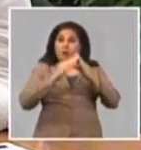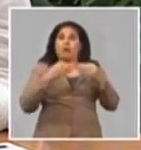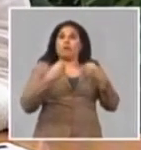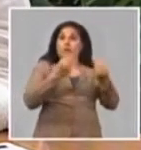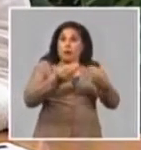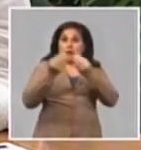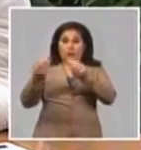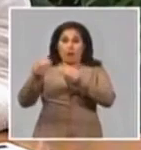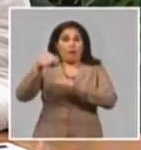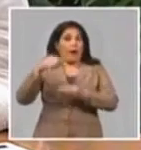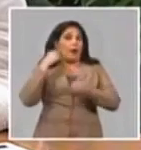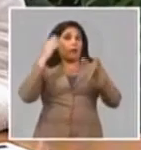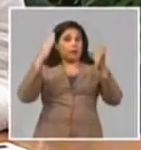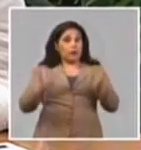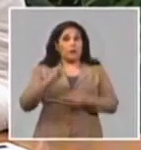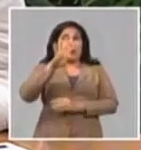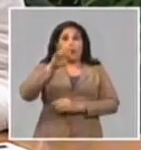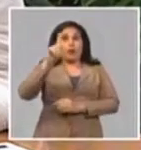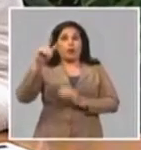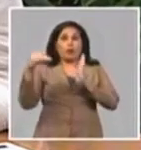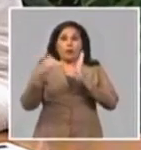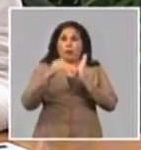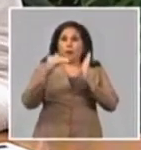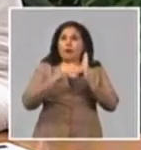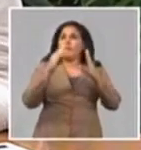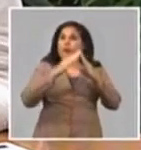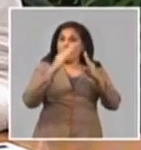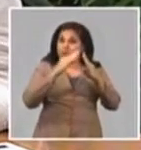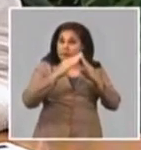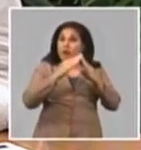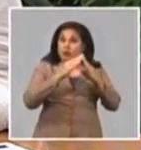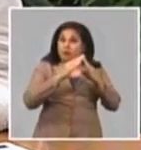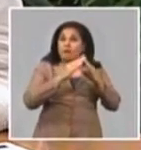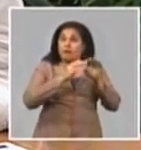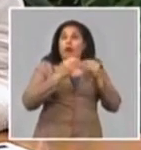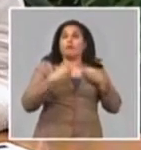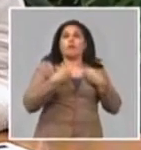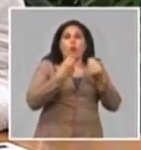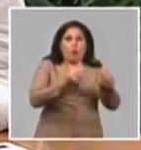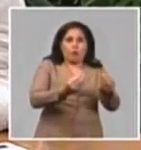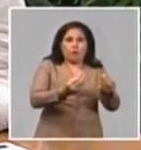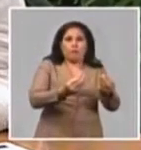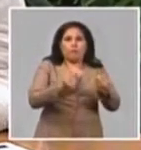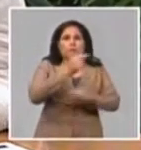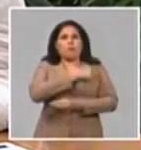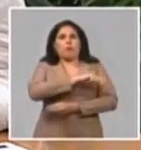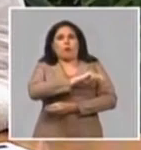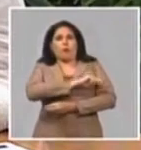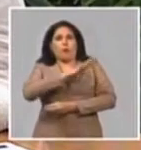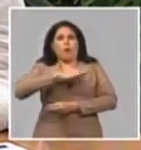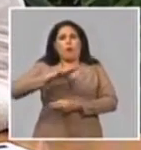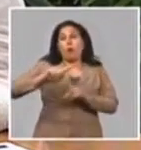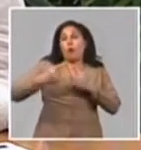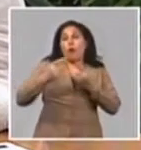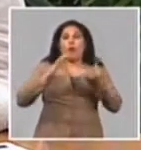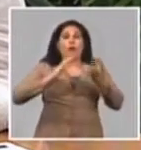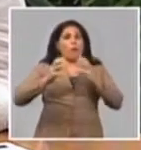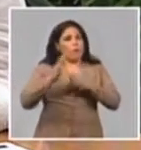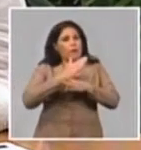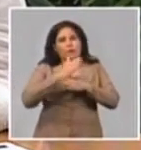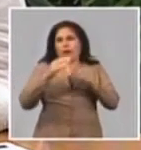que hacer 41.014 viviendas por las diferentes vías